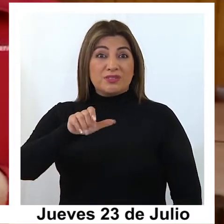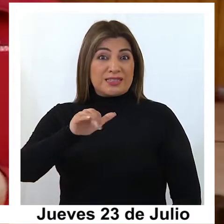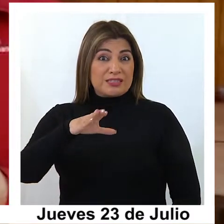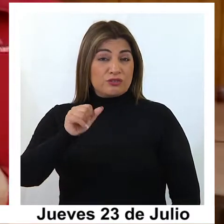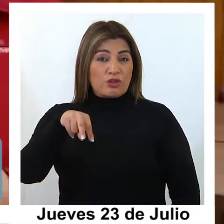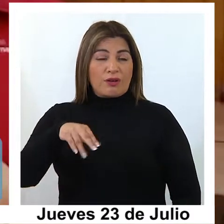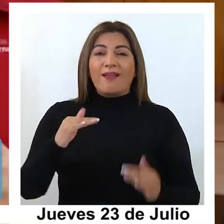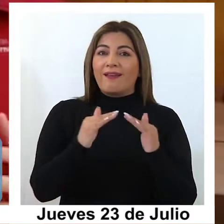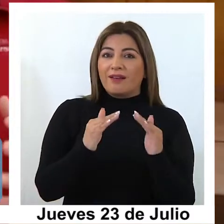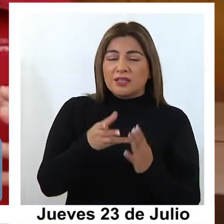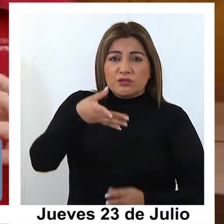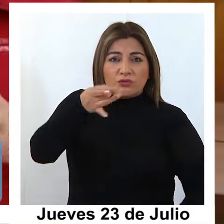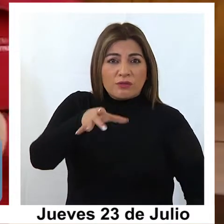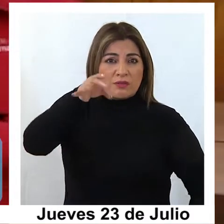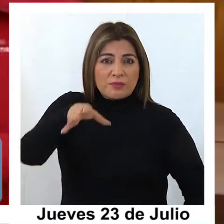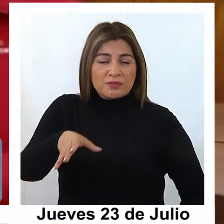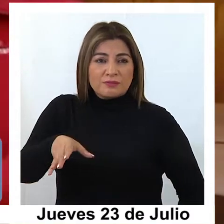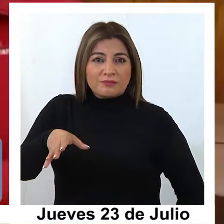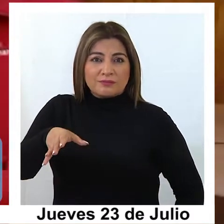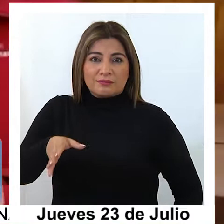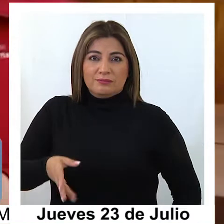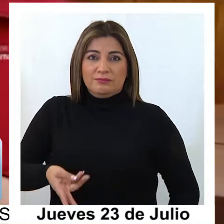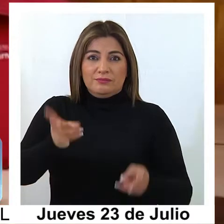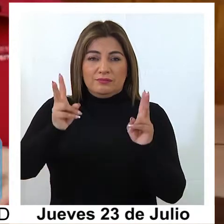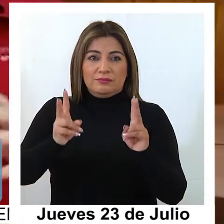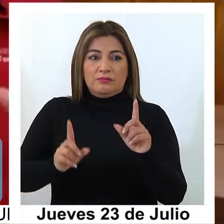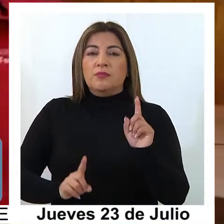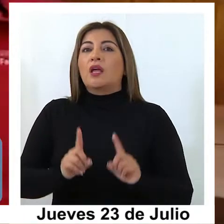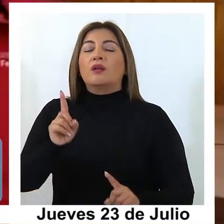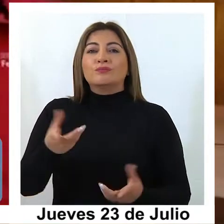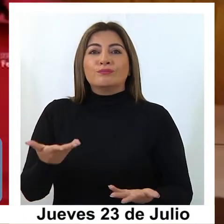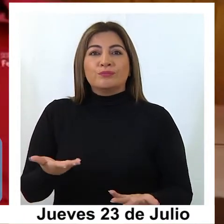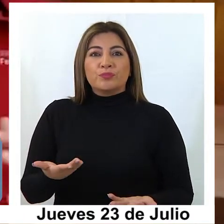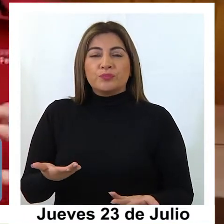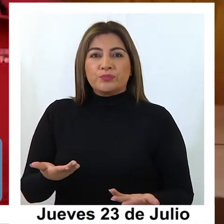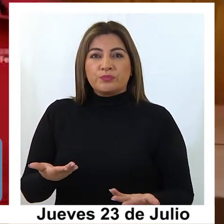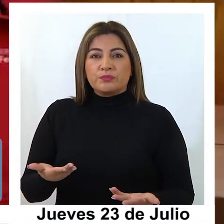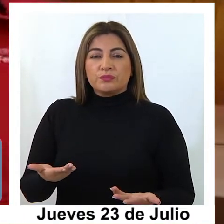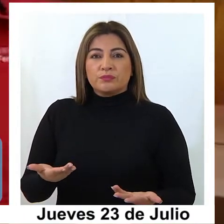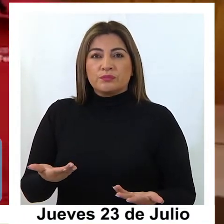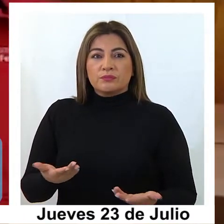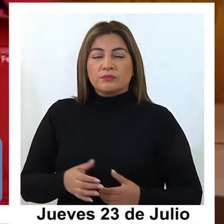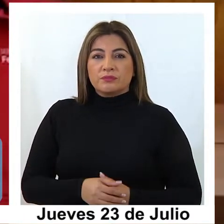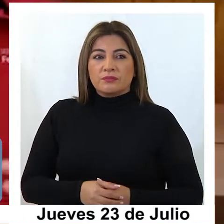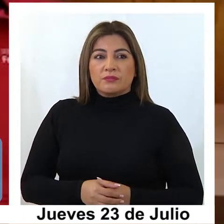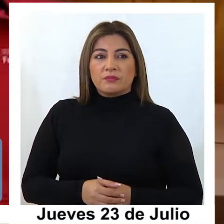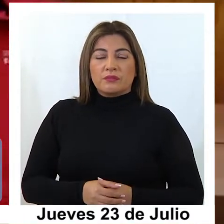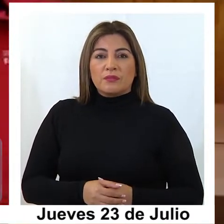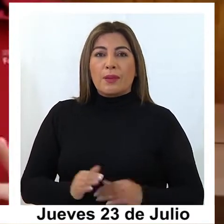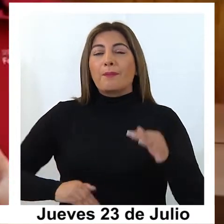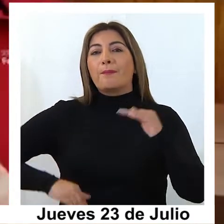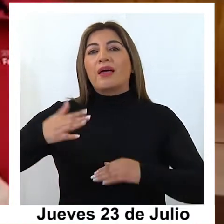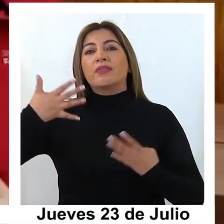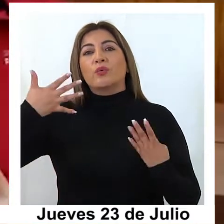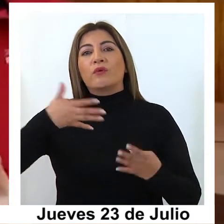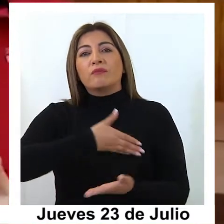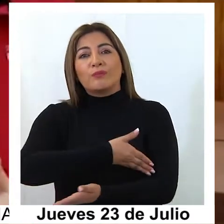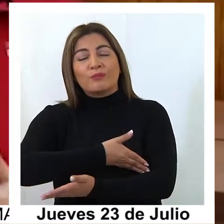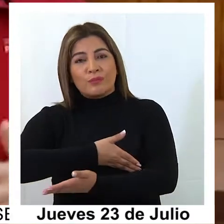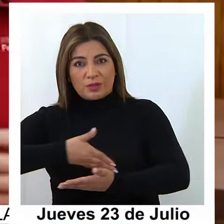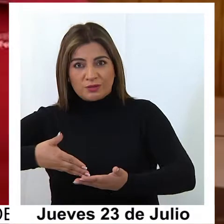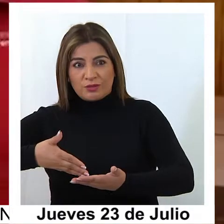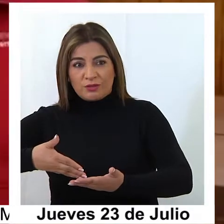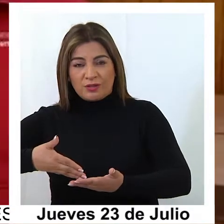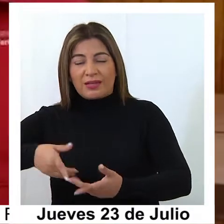solamente está habilitado para aquellas que en su conjunto el monto de la posesión efectiva no exceda de 9 millones de pesos,